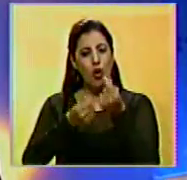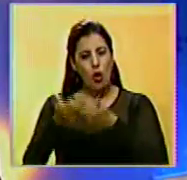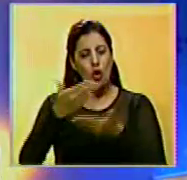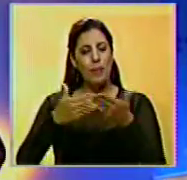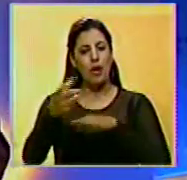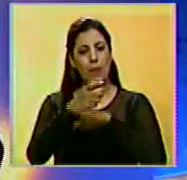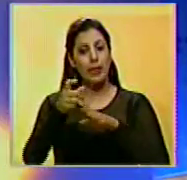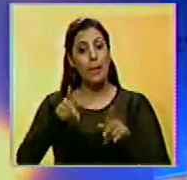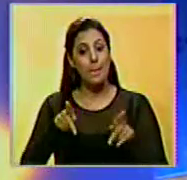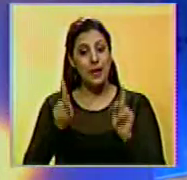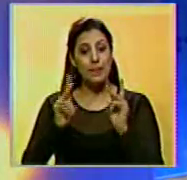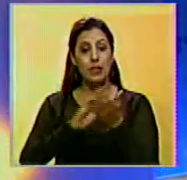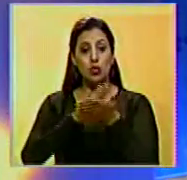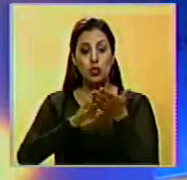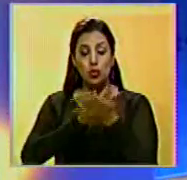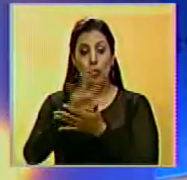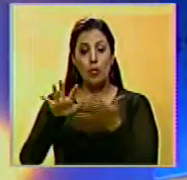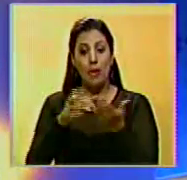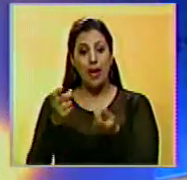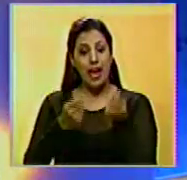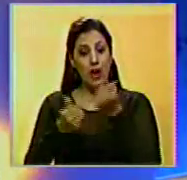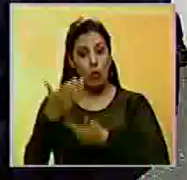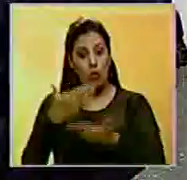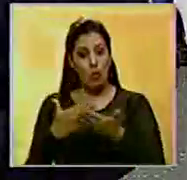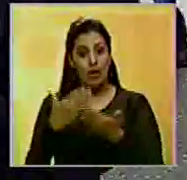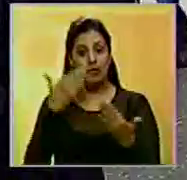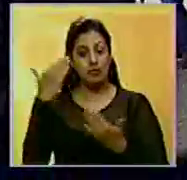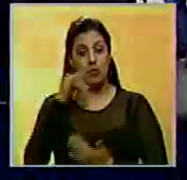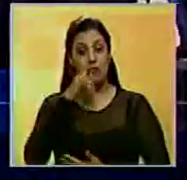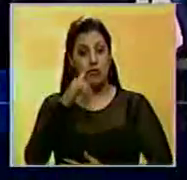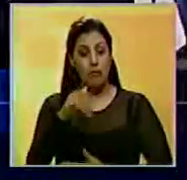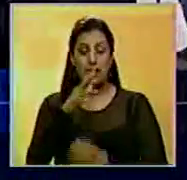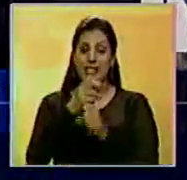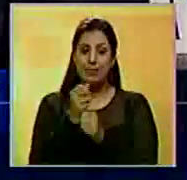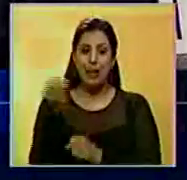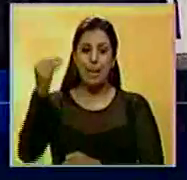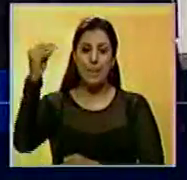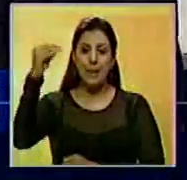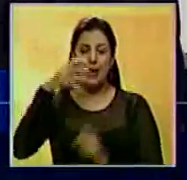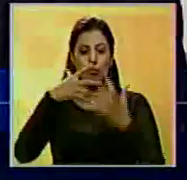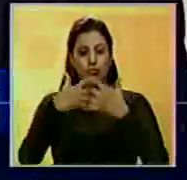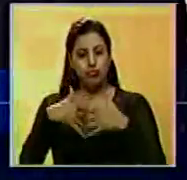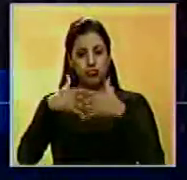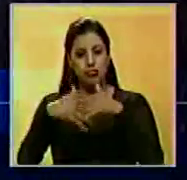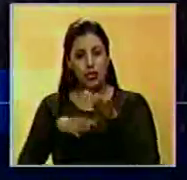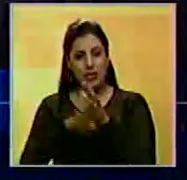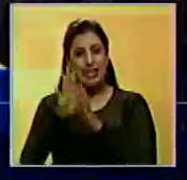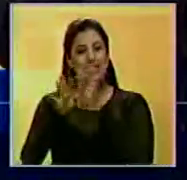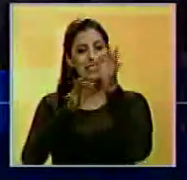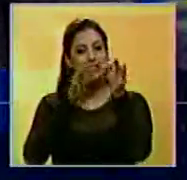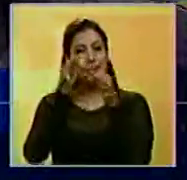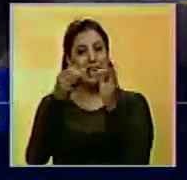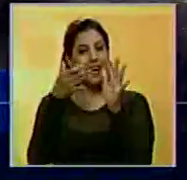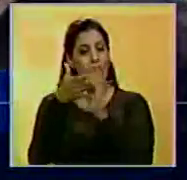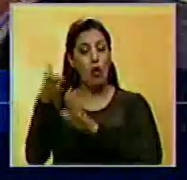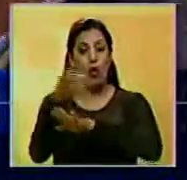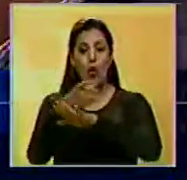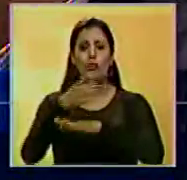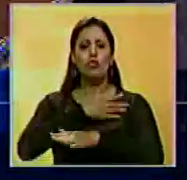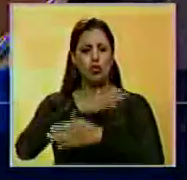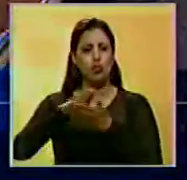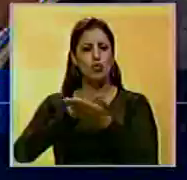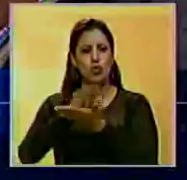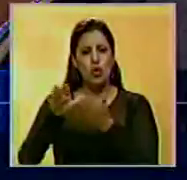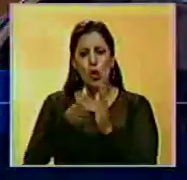permitirán superar la crisis económica. Gerson Hernández espera un incremento de la producción nacional y explica que el gobierno combatirá el